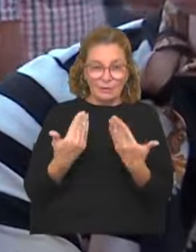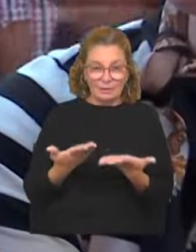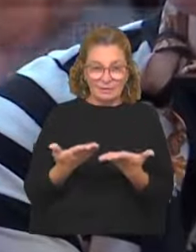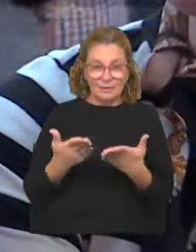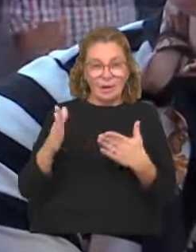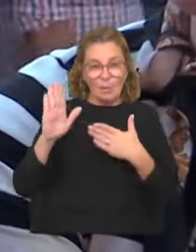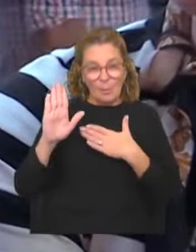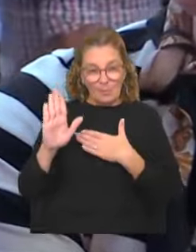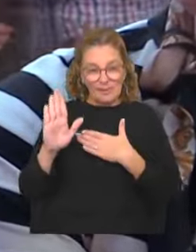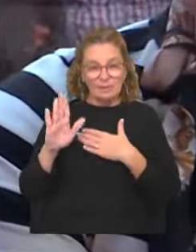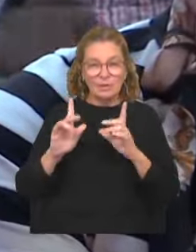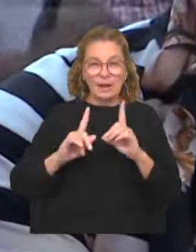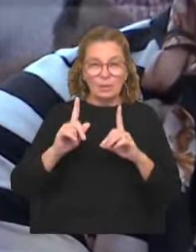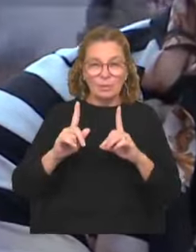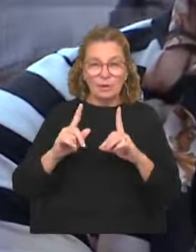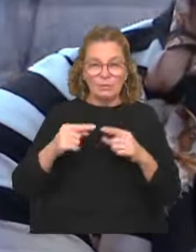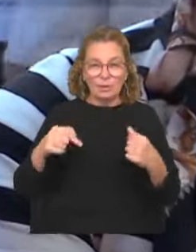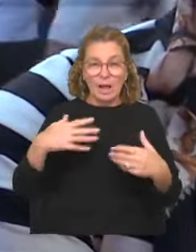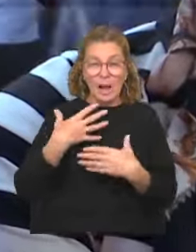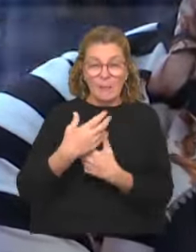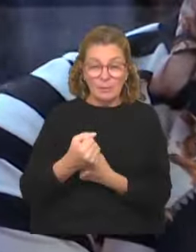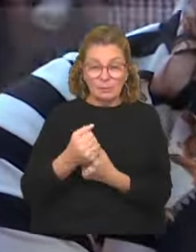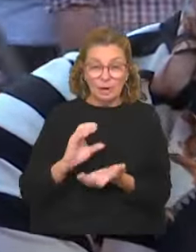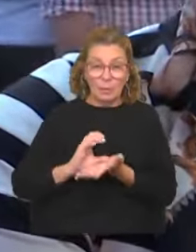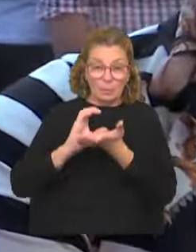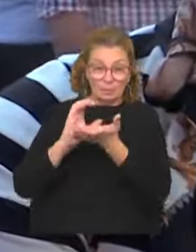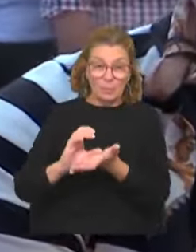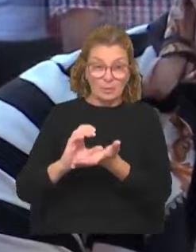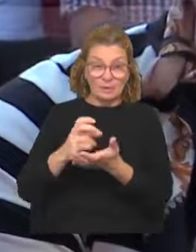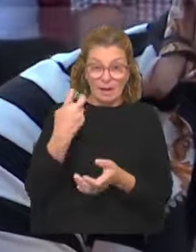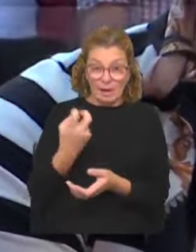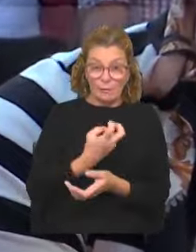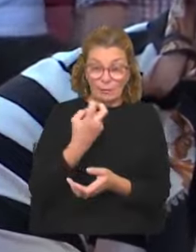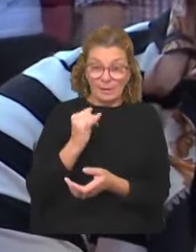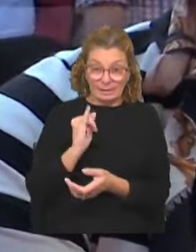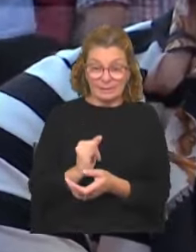compromiso y en algunas cosas apoyaron con un presupuesto la búsqueda,